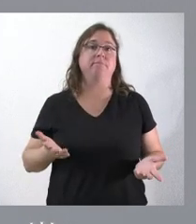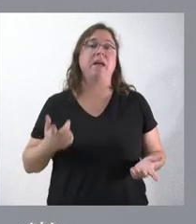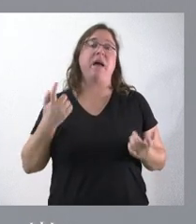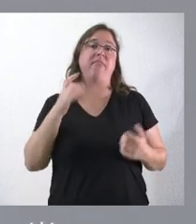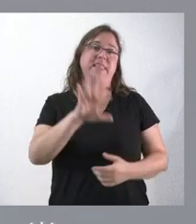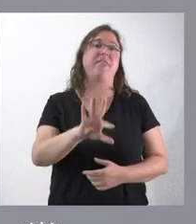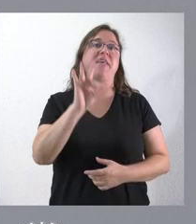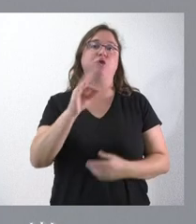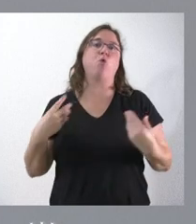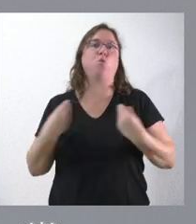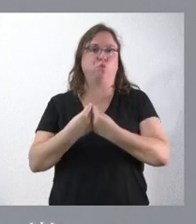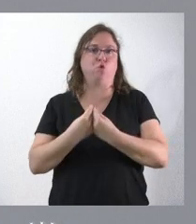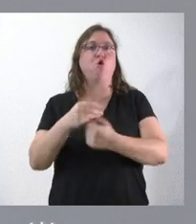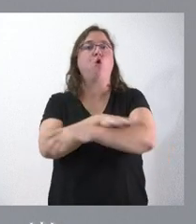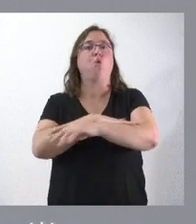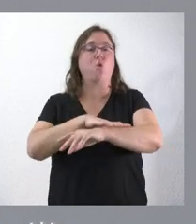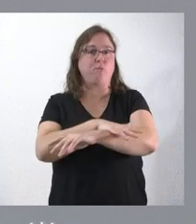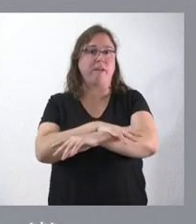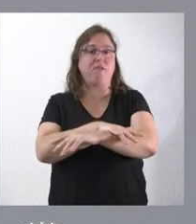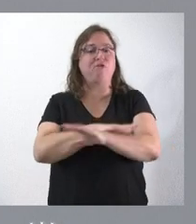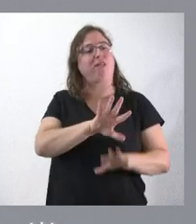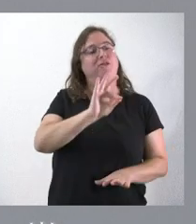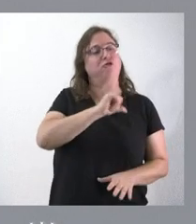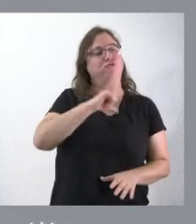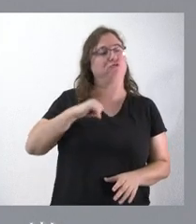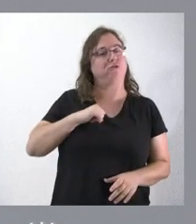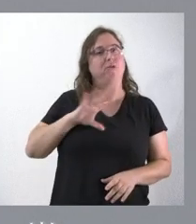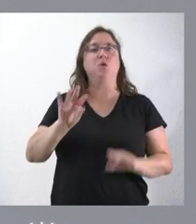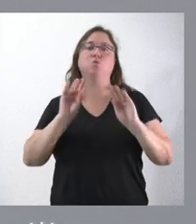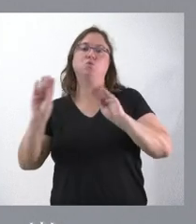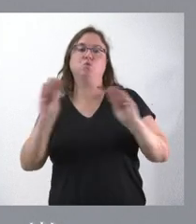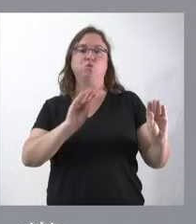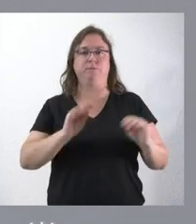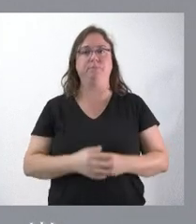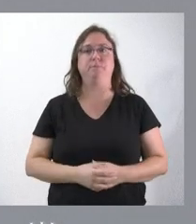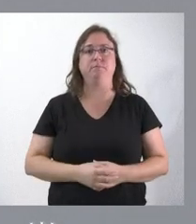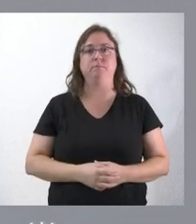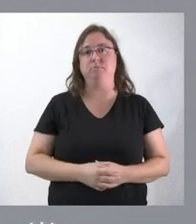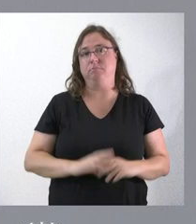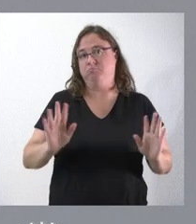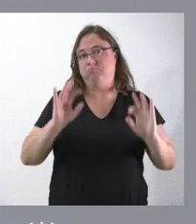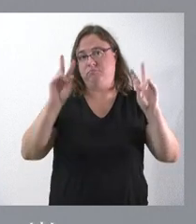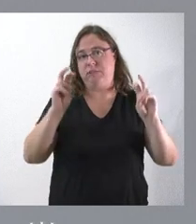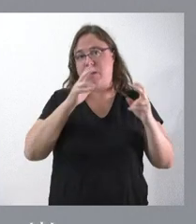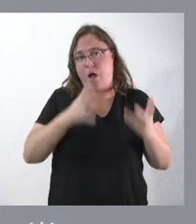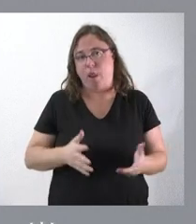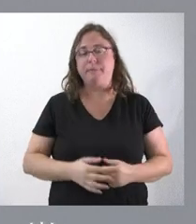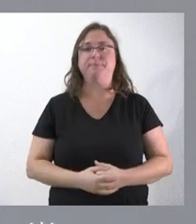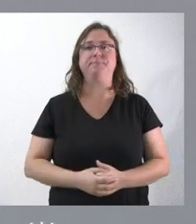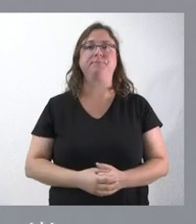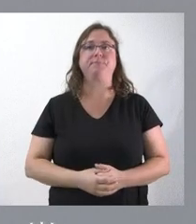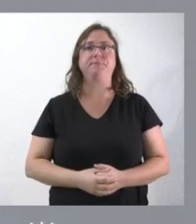tomar una decisión conjunta con el Gobierno y no aislada para que cada uno pueda arreglarse los otros dos tramos. Esta es la cuestión en que estamos en este momento.